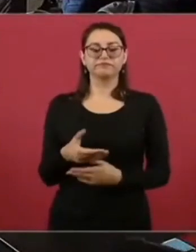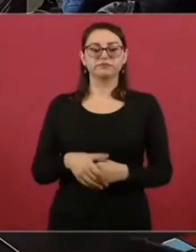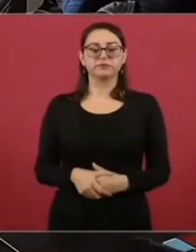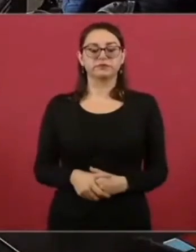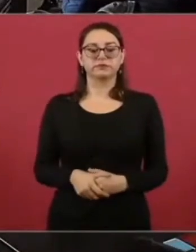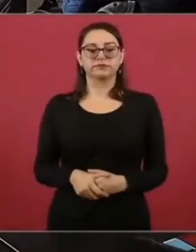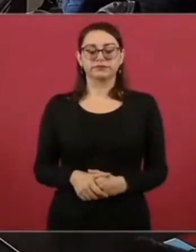Muy bien.